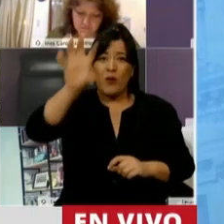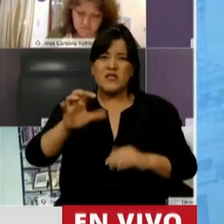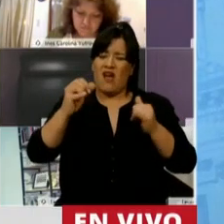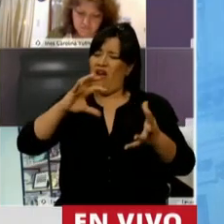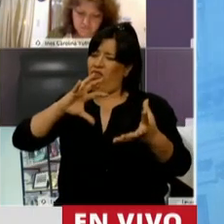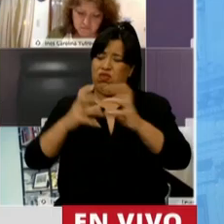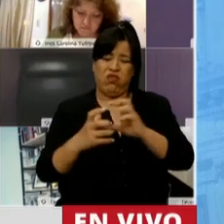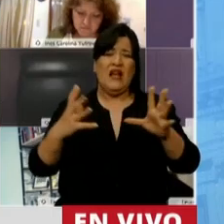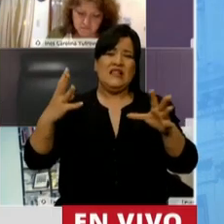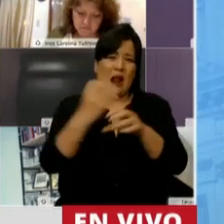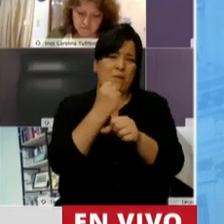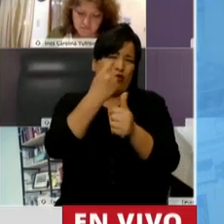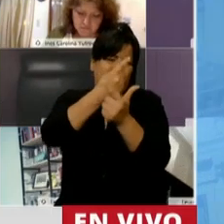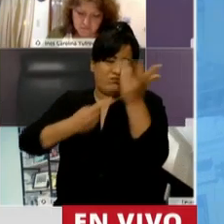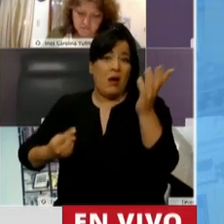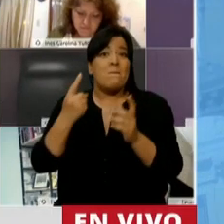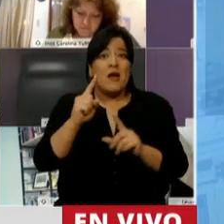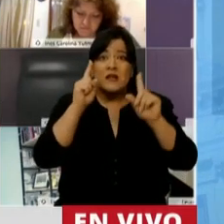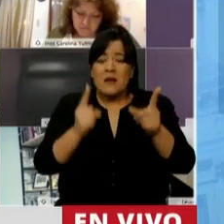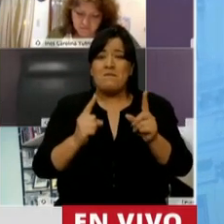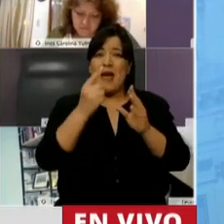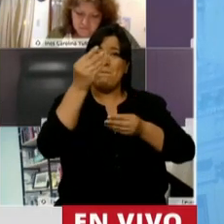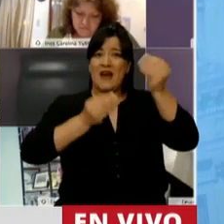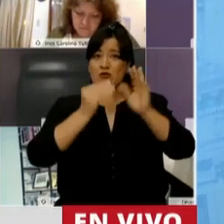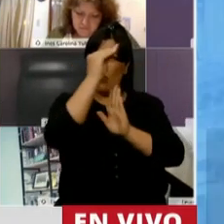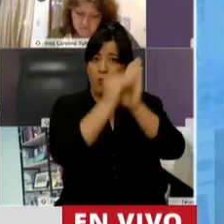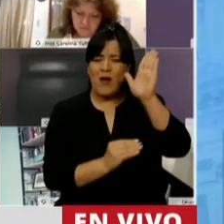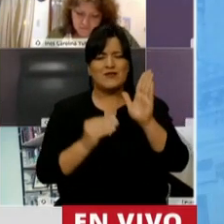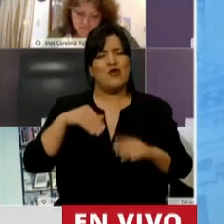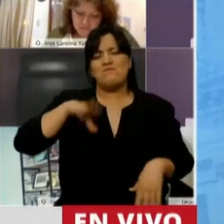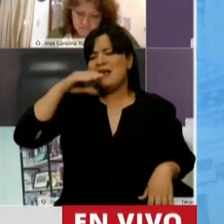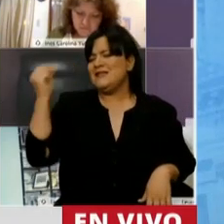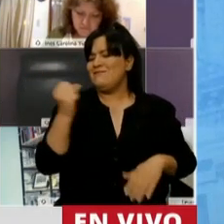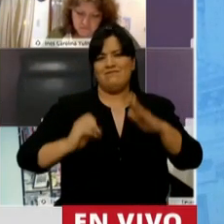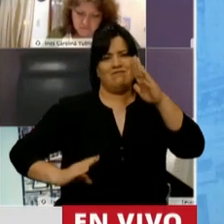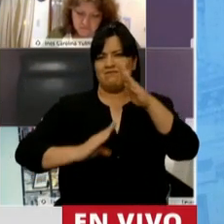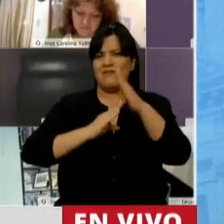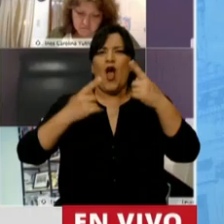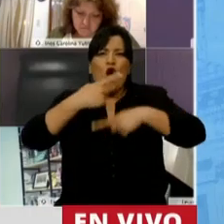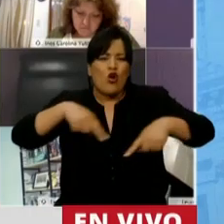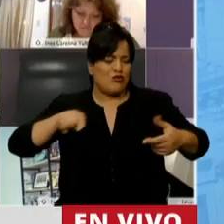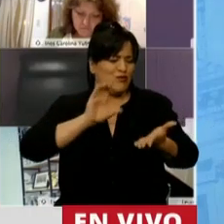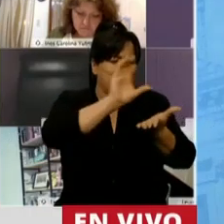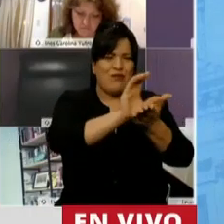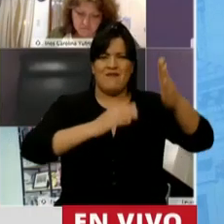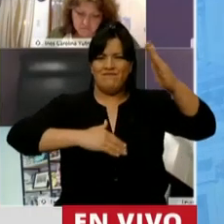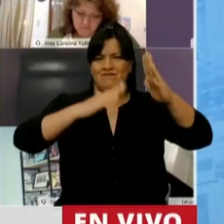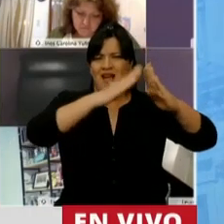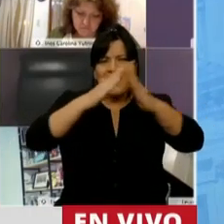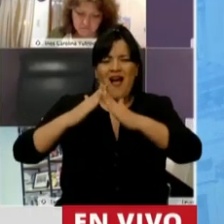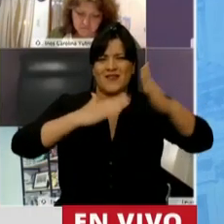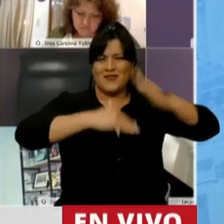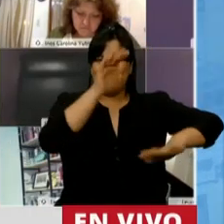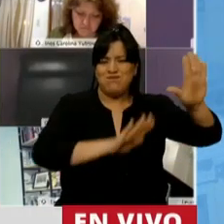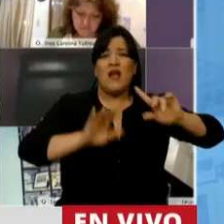Pero también este presupuesto, fundamentalmente, hay recursos para vivienda, para ciencia y